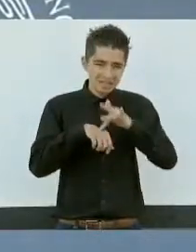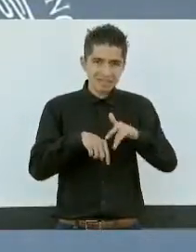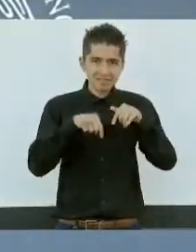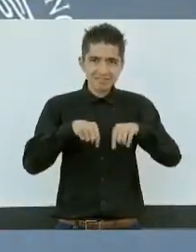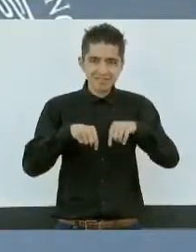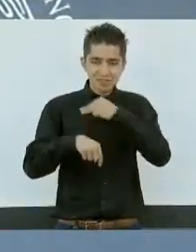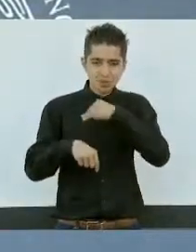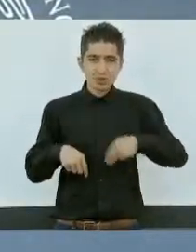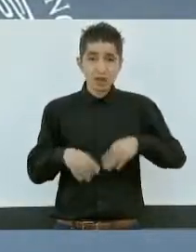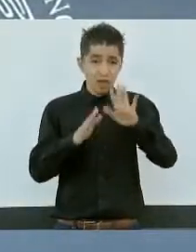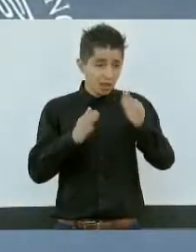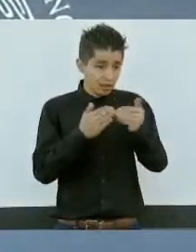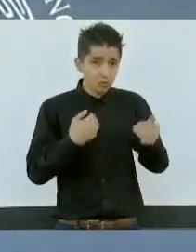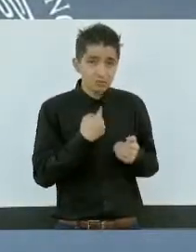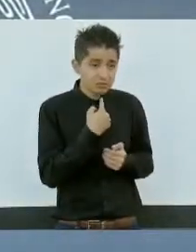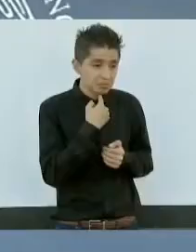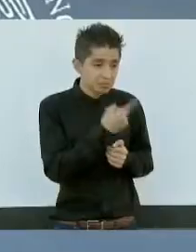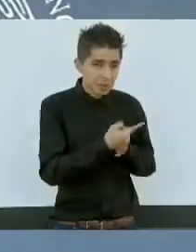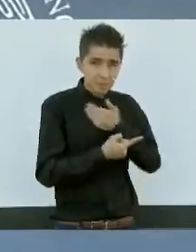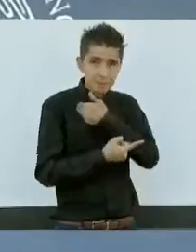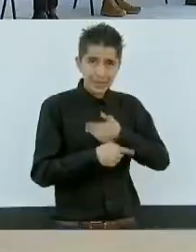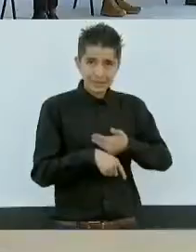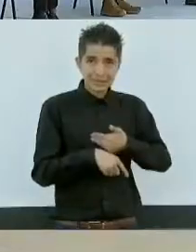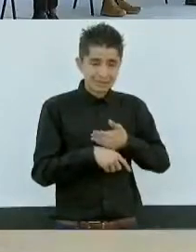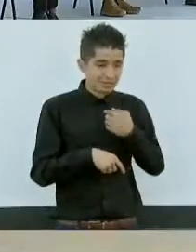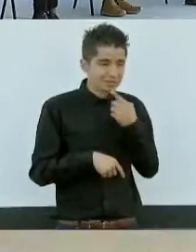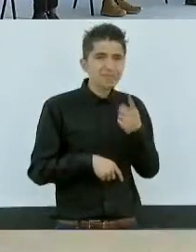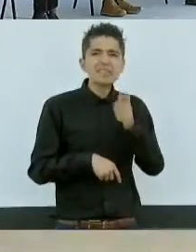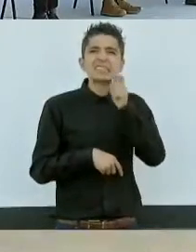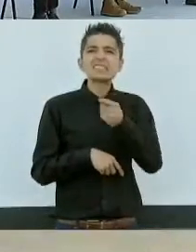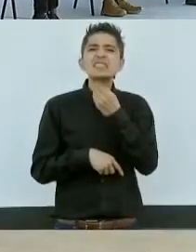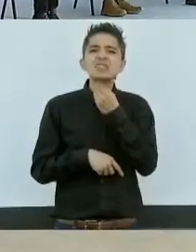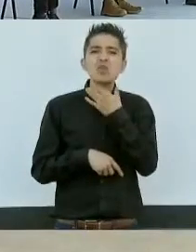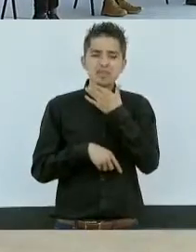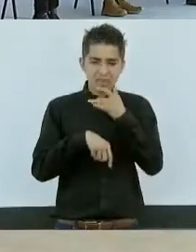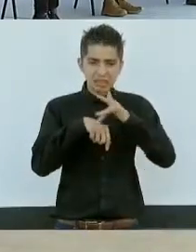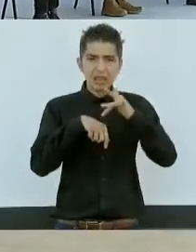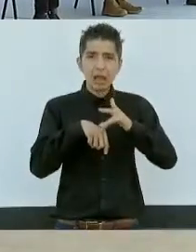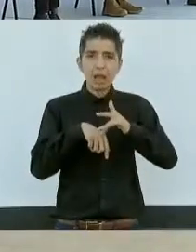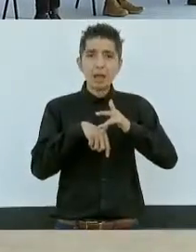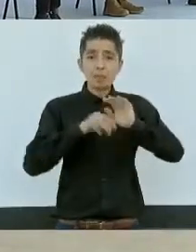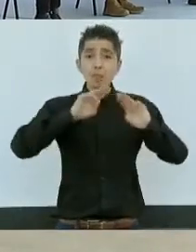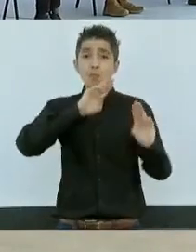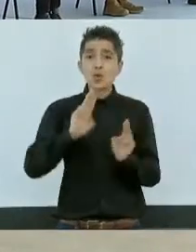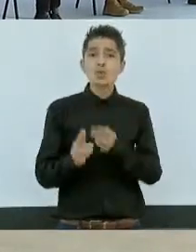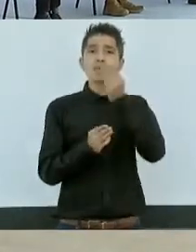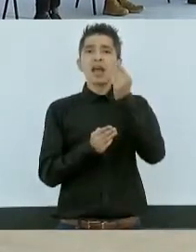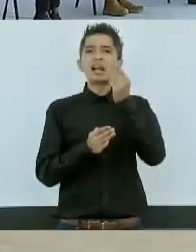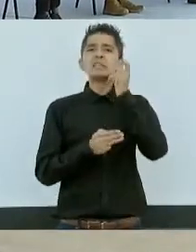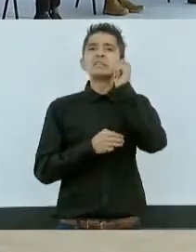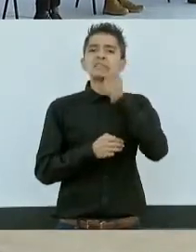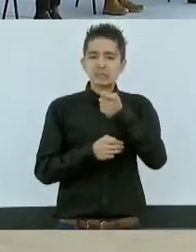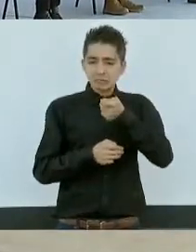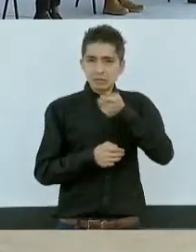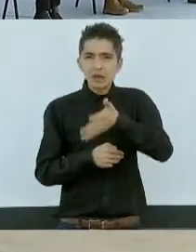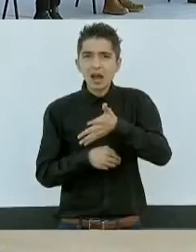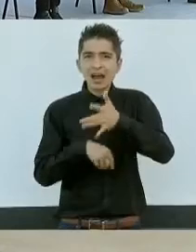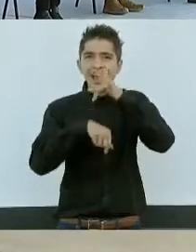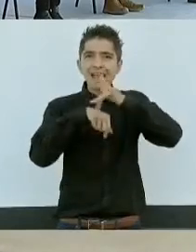Le comparto, señor Presidente, Cotija se ha destacado a nivel mundial por el queso Cotija,